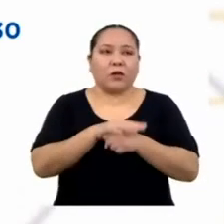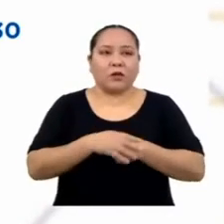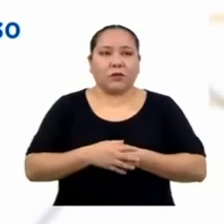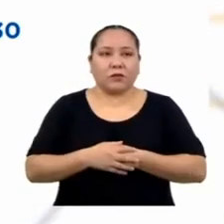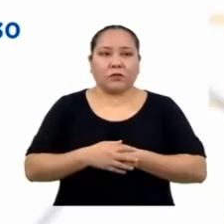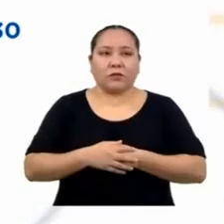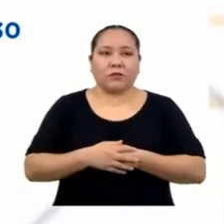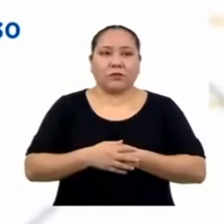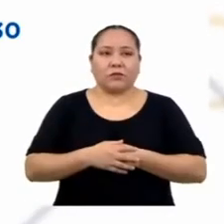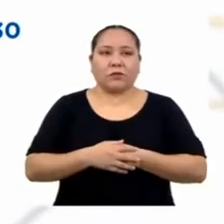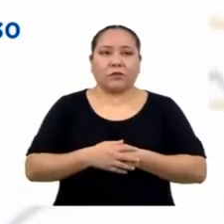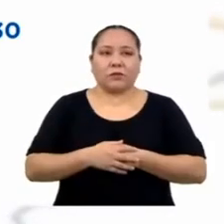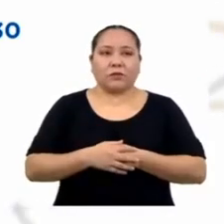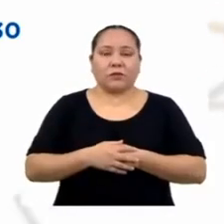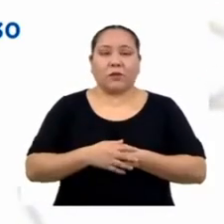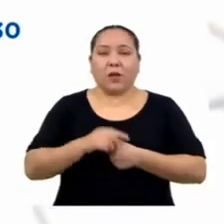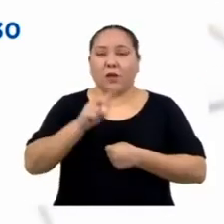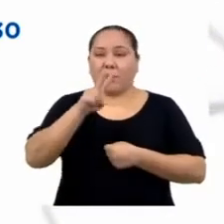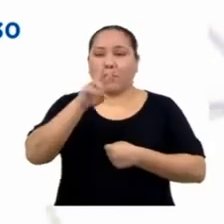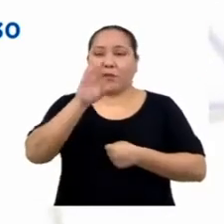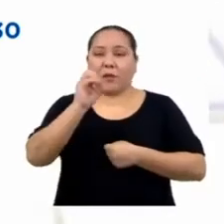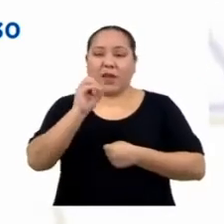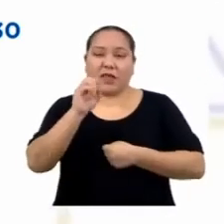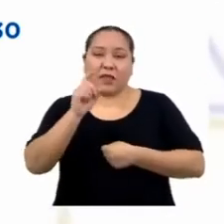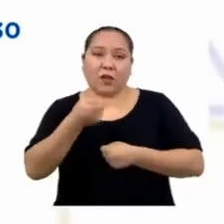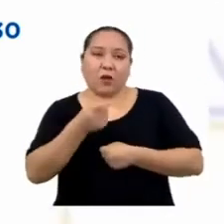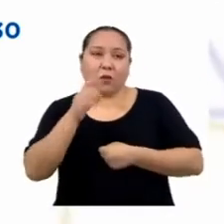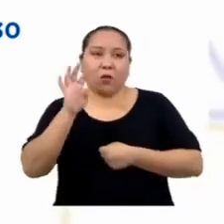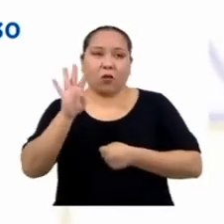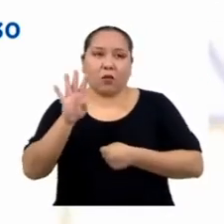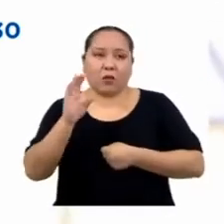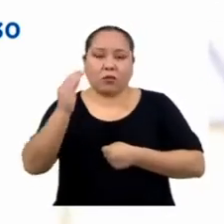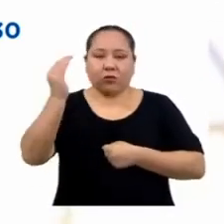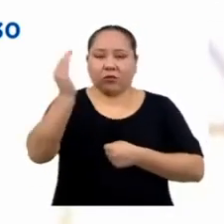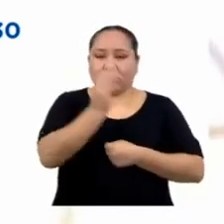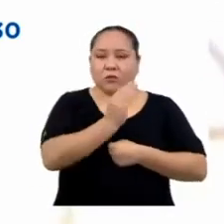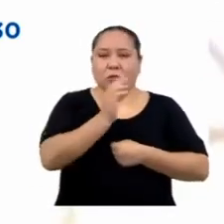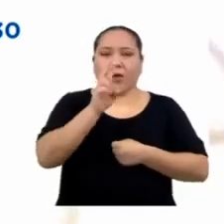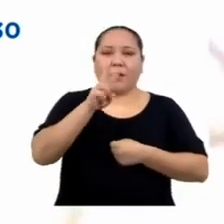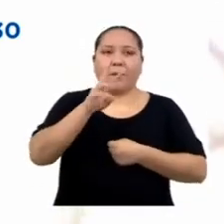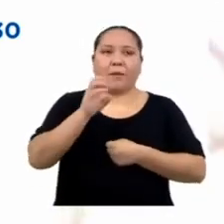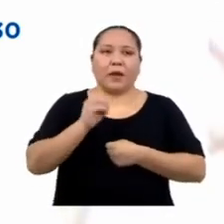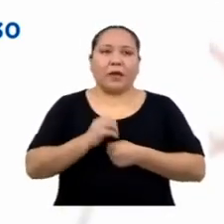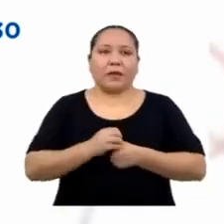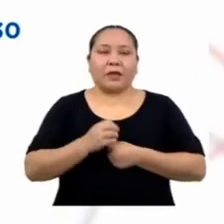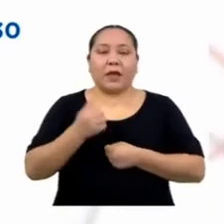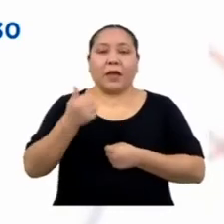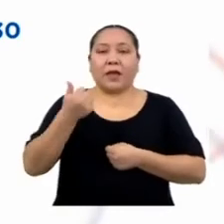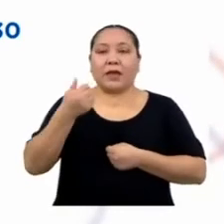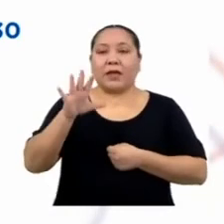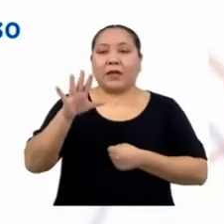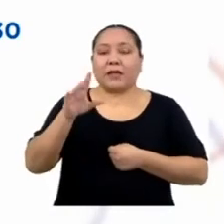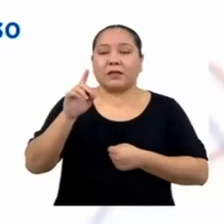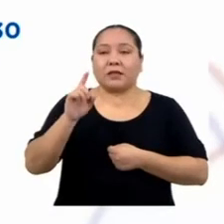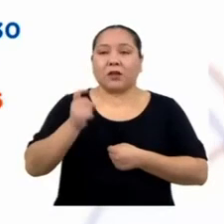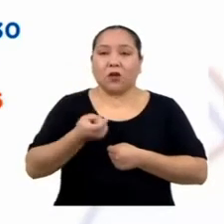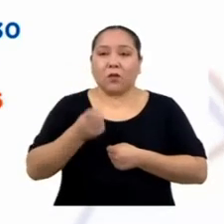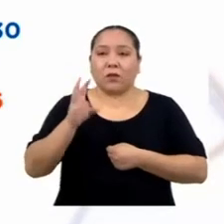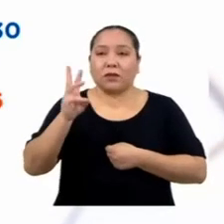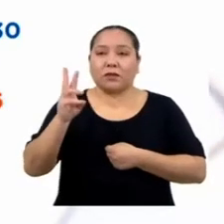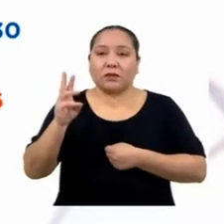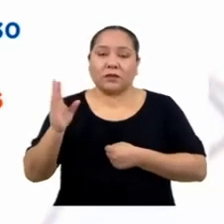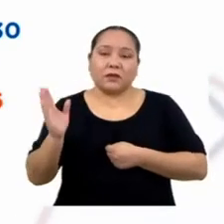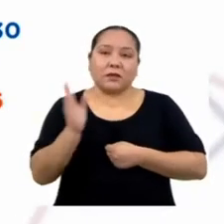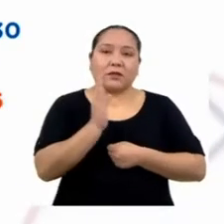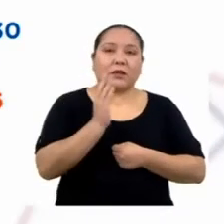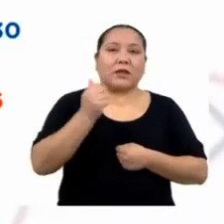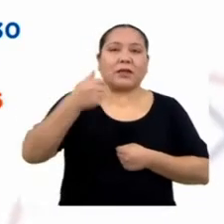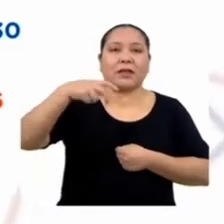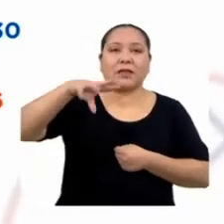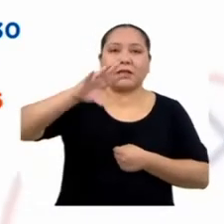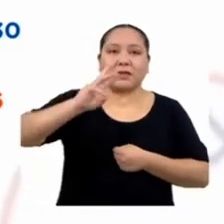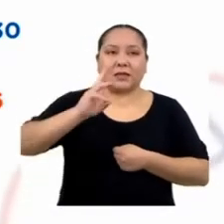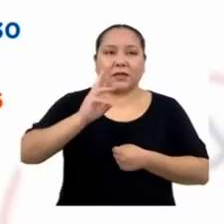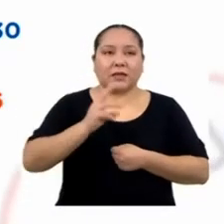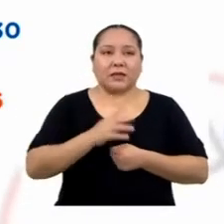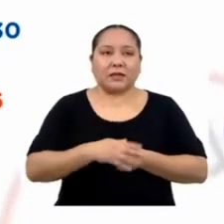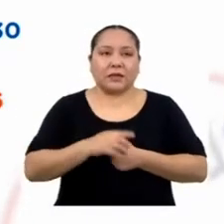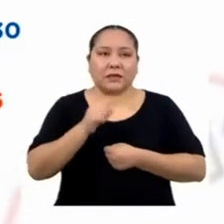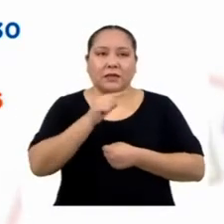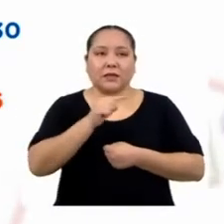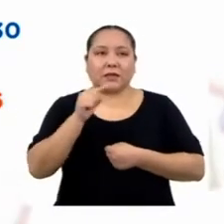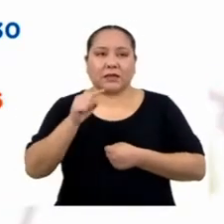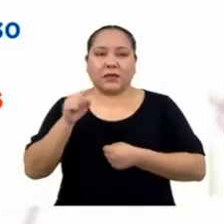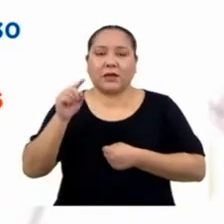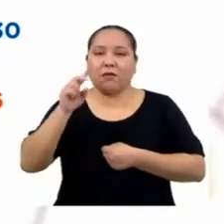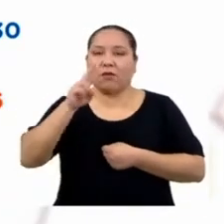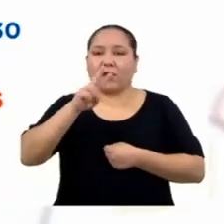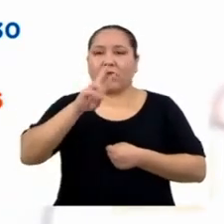fueron 20,4, que se redondea a 20, y 15,6, que se redondea a 16. Son